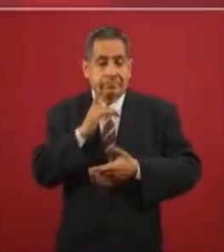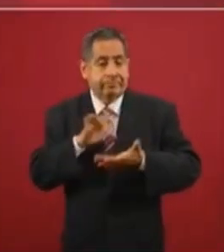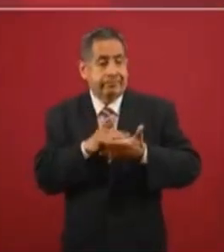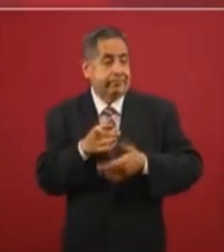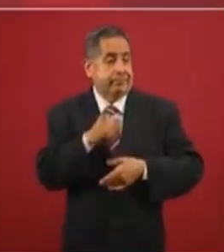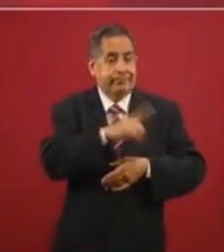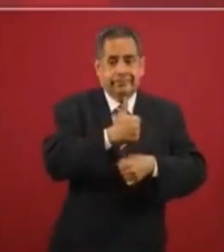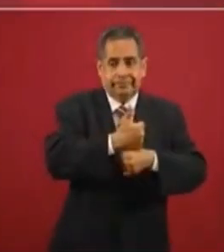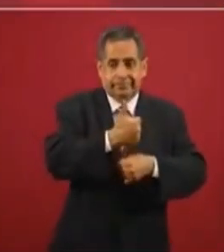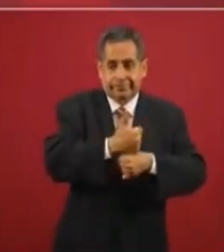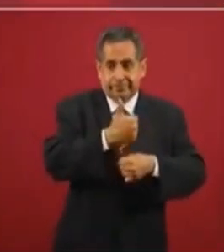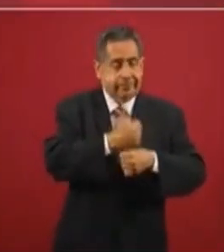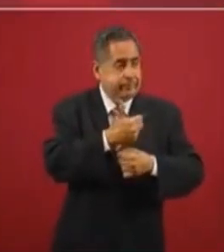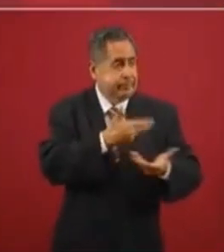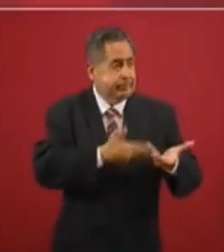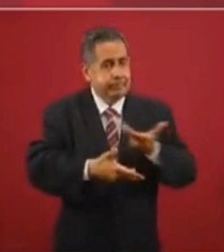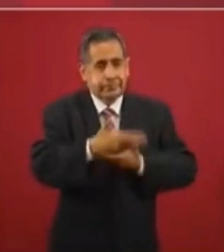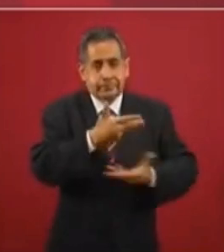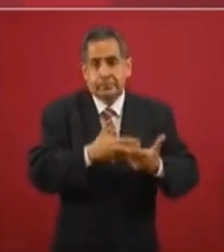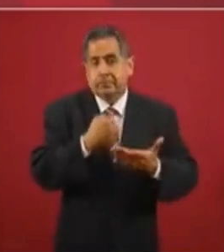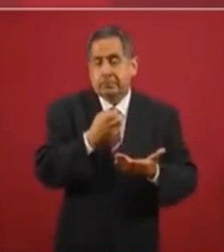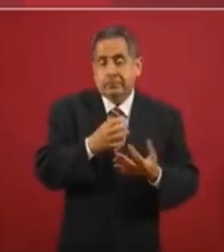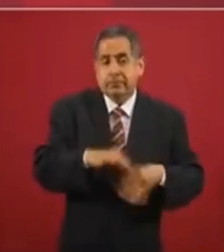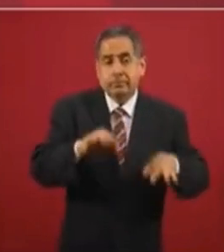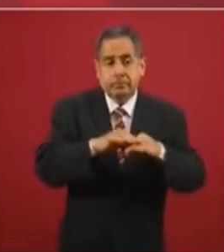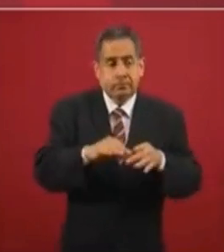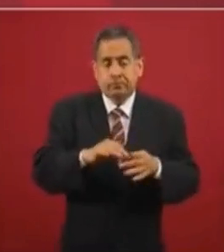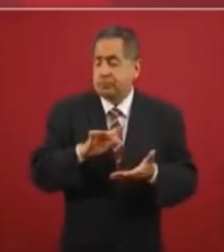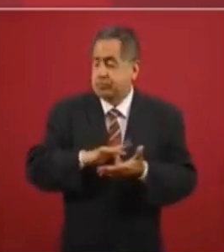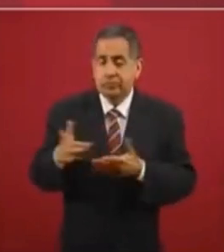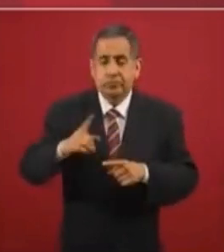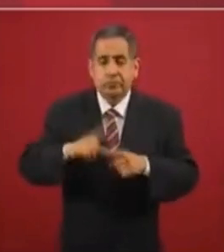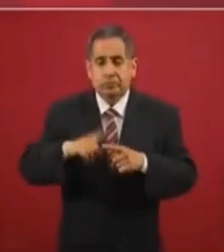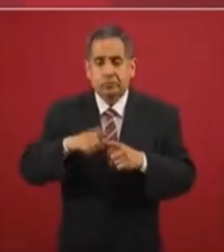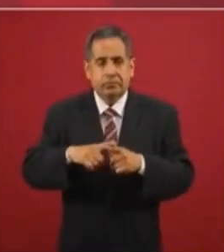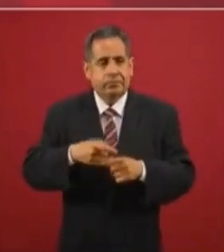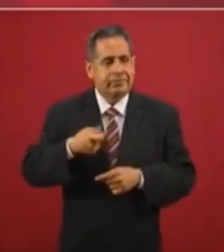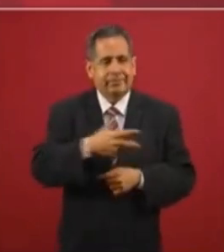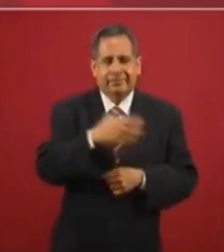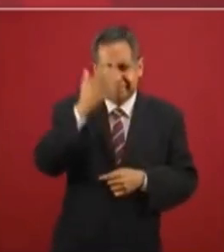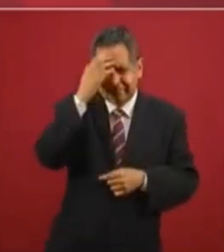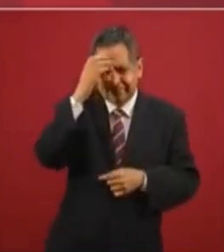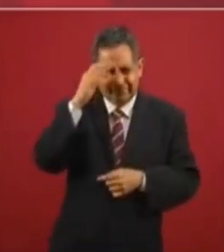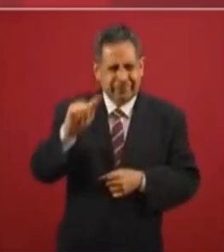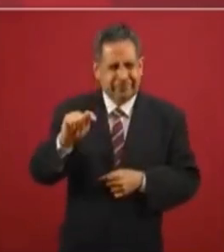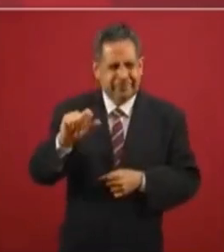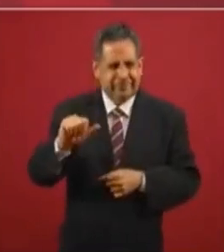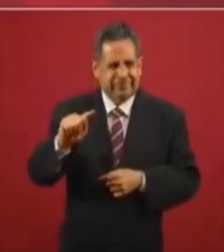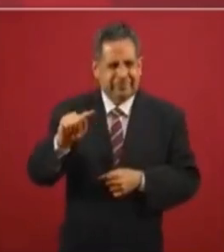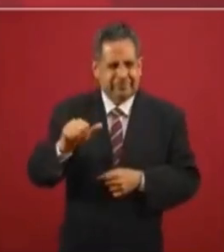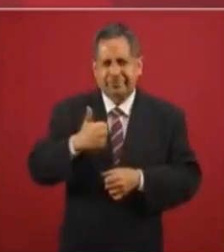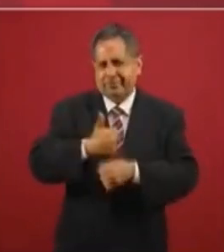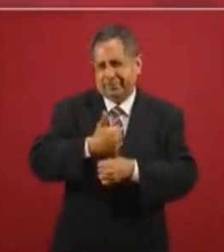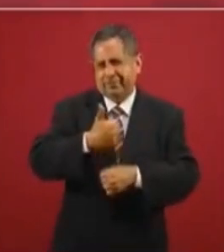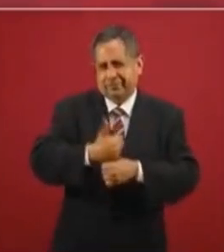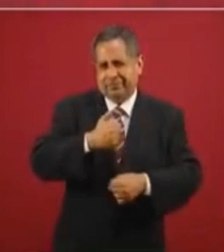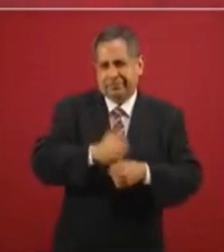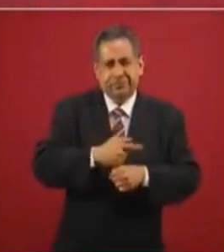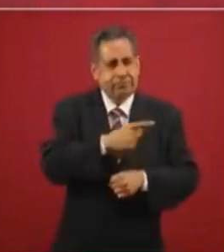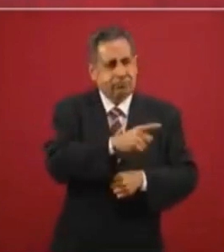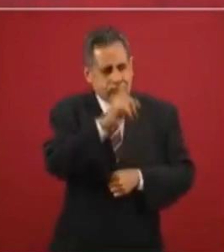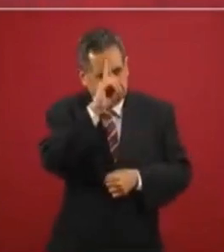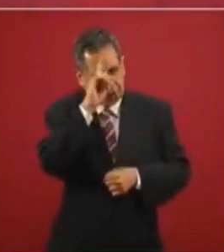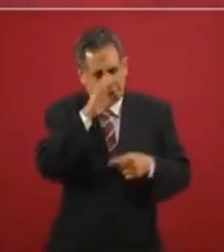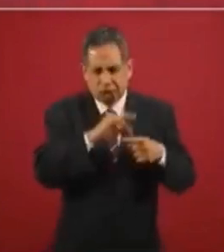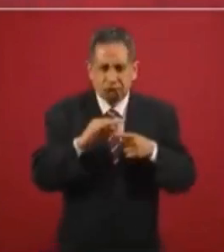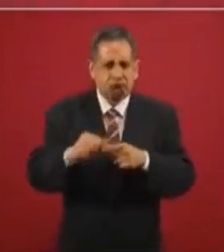interacción familiar está sustentada en el Tata, en el abuelo, en el que nos conduce